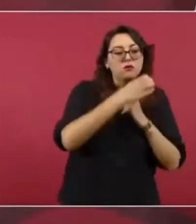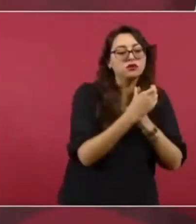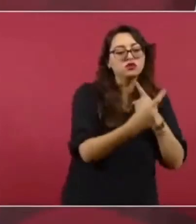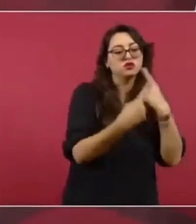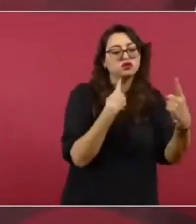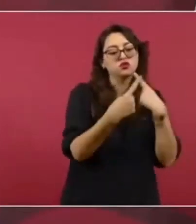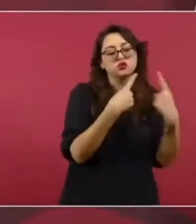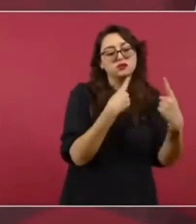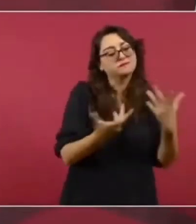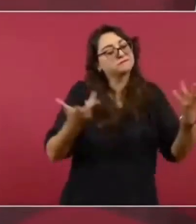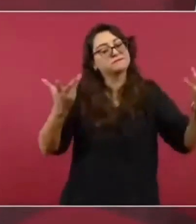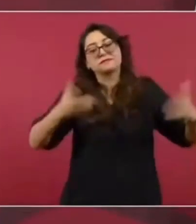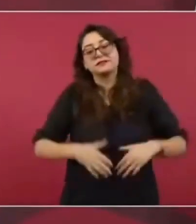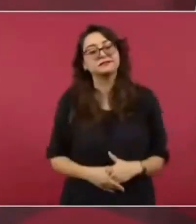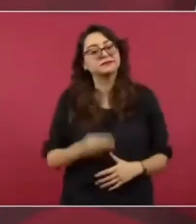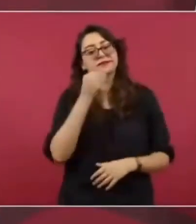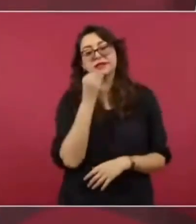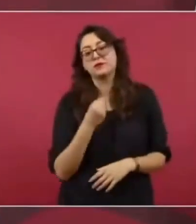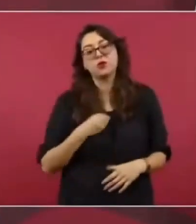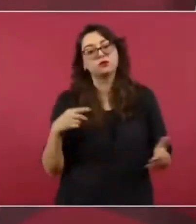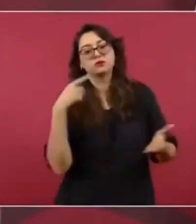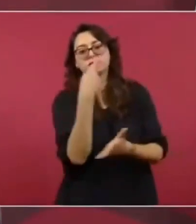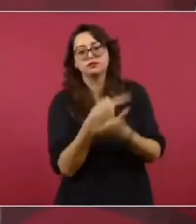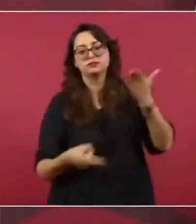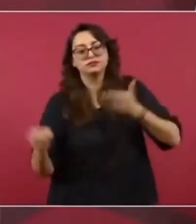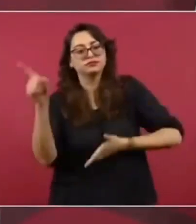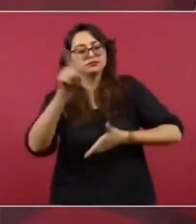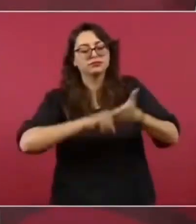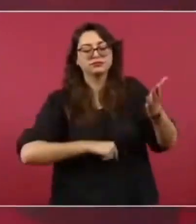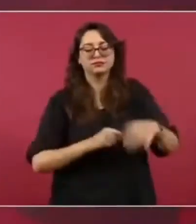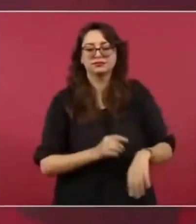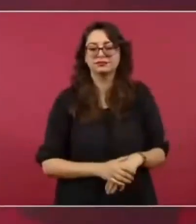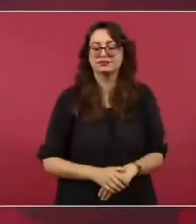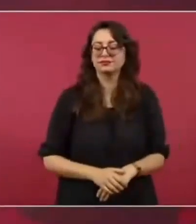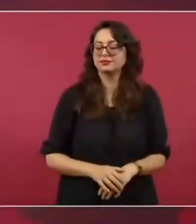la Cámara de Diputados el Congreso